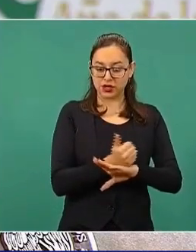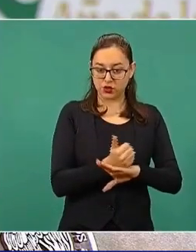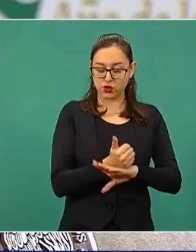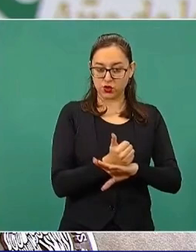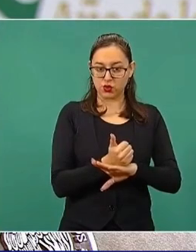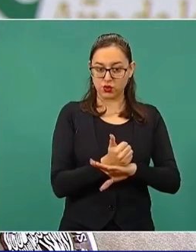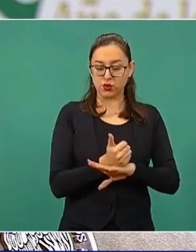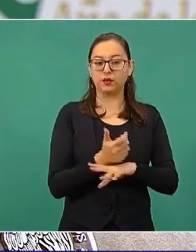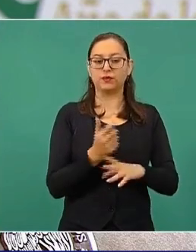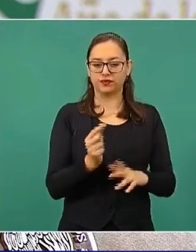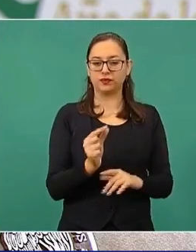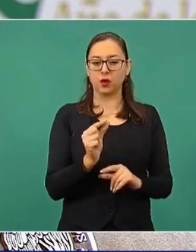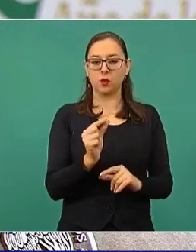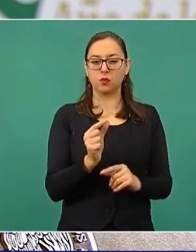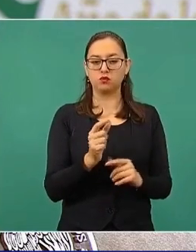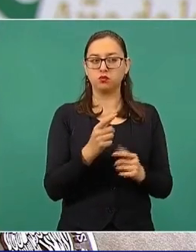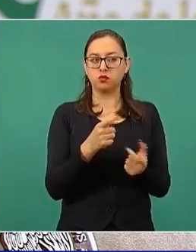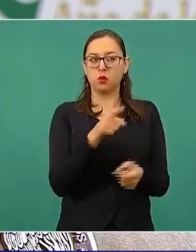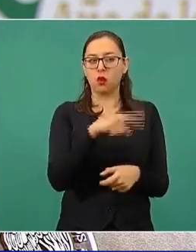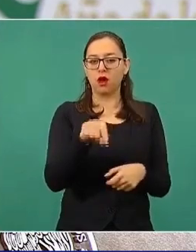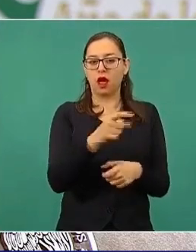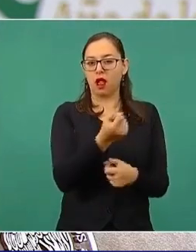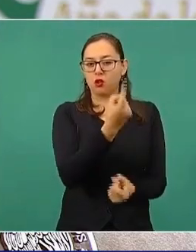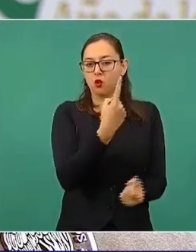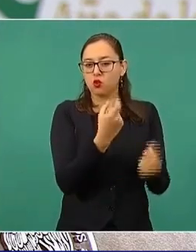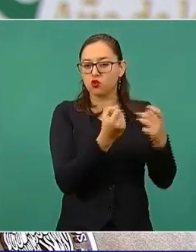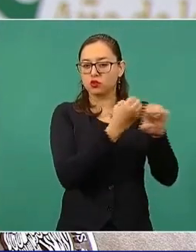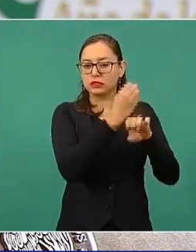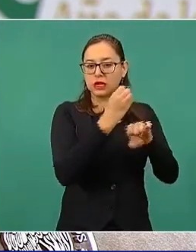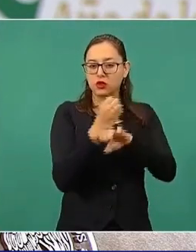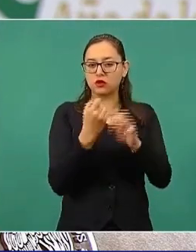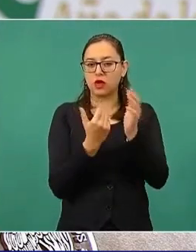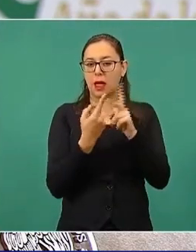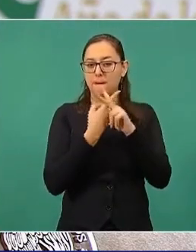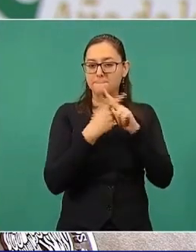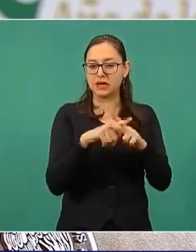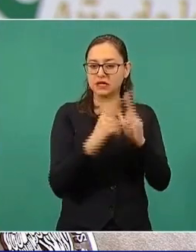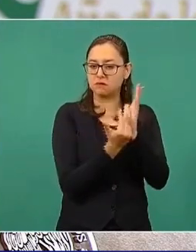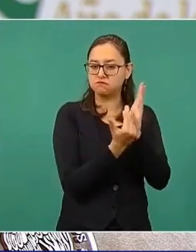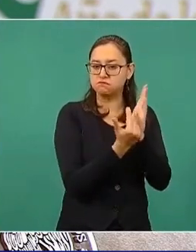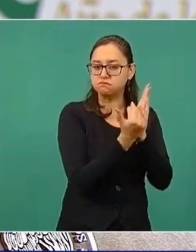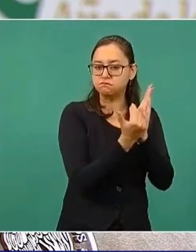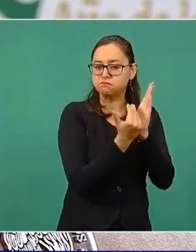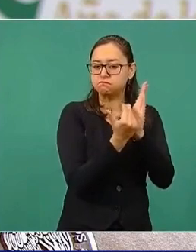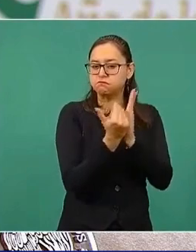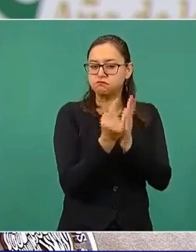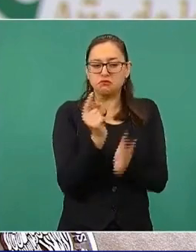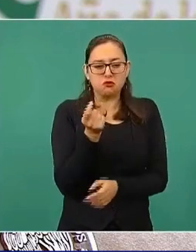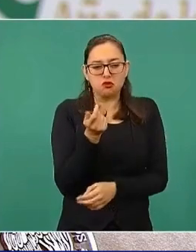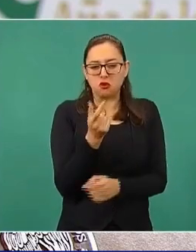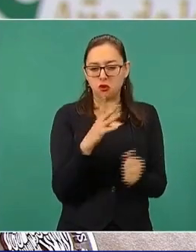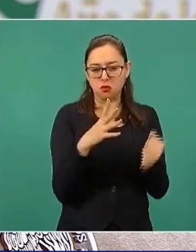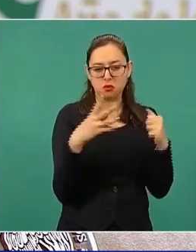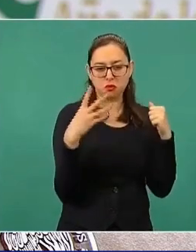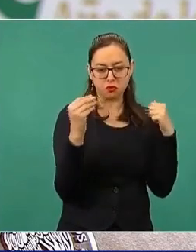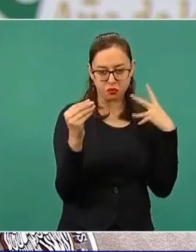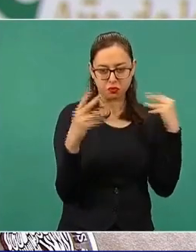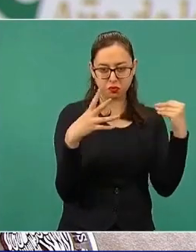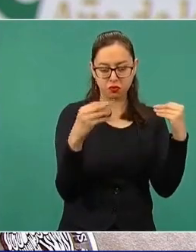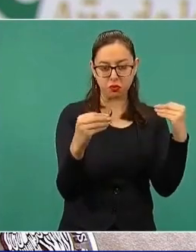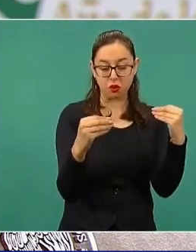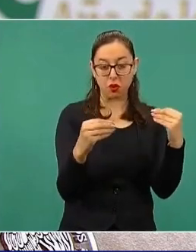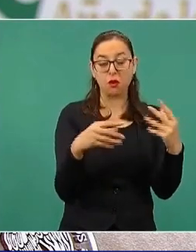país, pero el resto del país se mantiene todavía con tendencias a la baja, punto cuatro por ciento son los casos